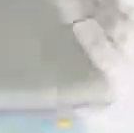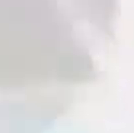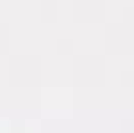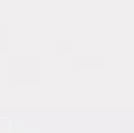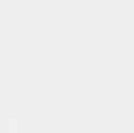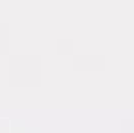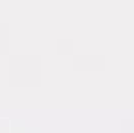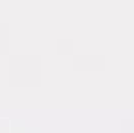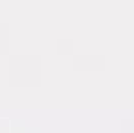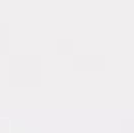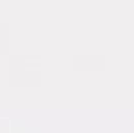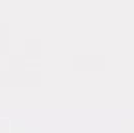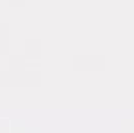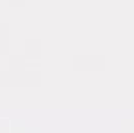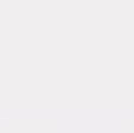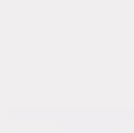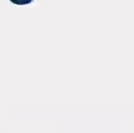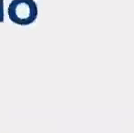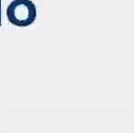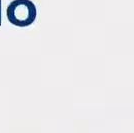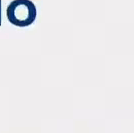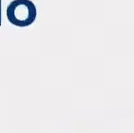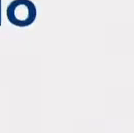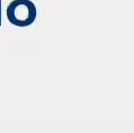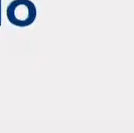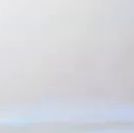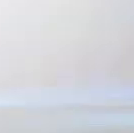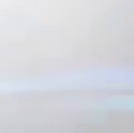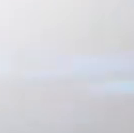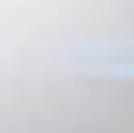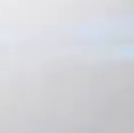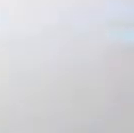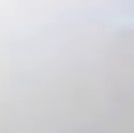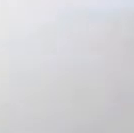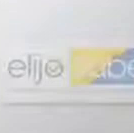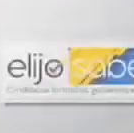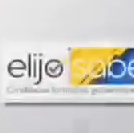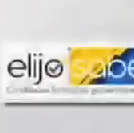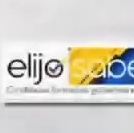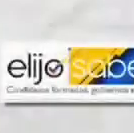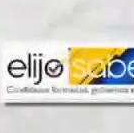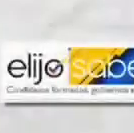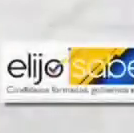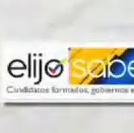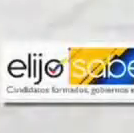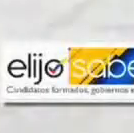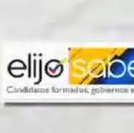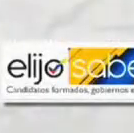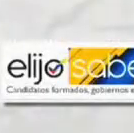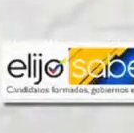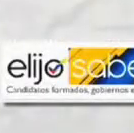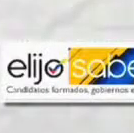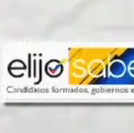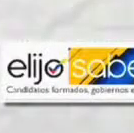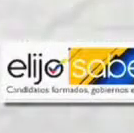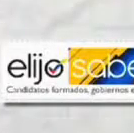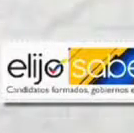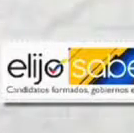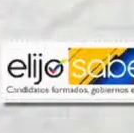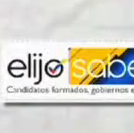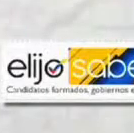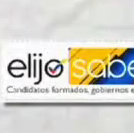ESAB. Formando líderes para el buen gobierno. ¿Qué es Elijo Saber? Elijo Saber tiene como objetivo capacitar a